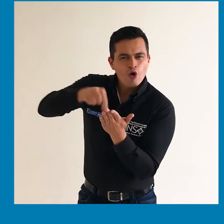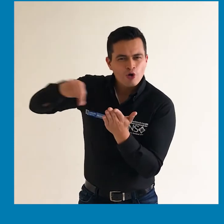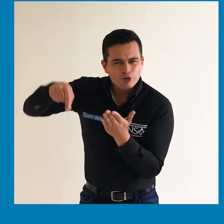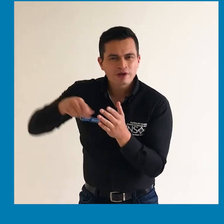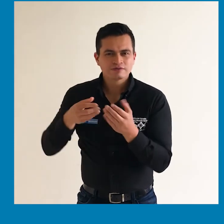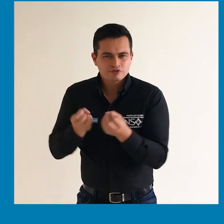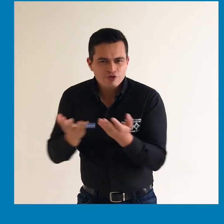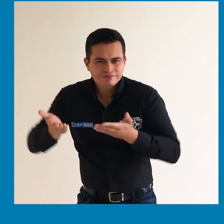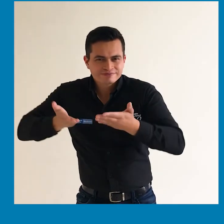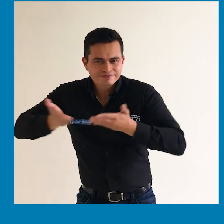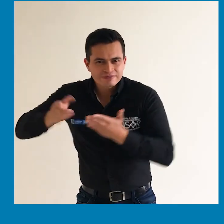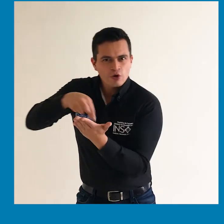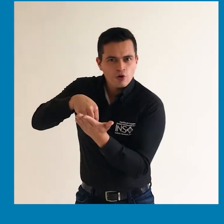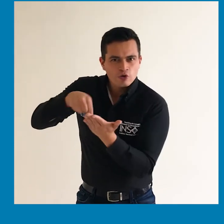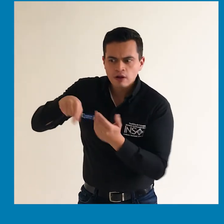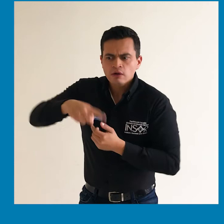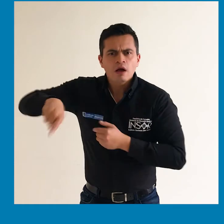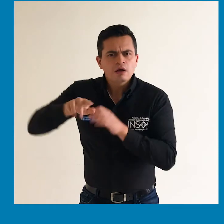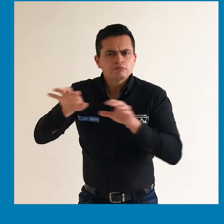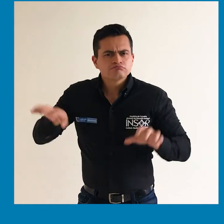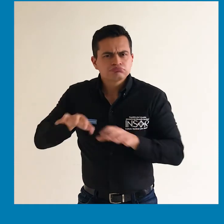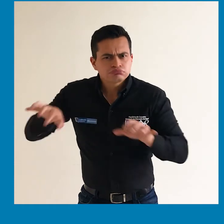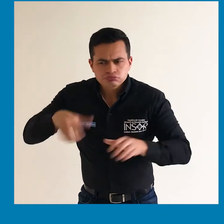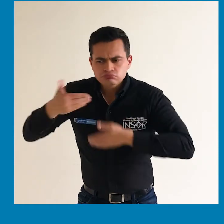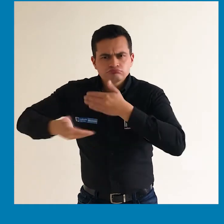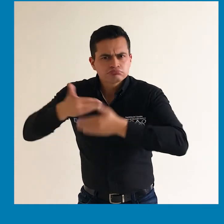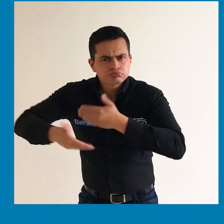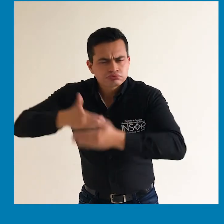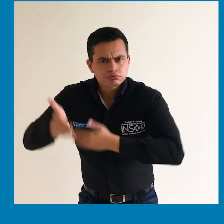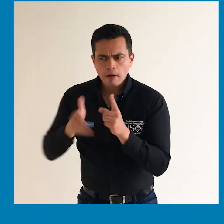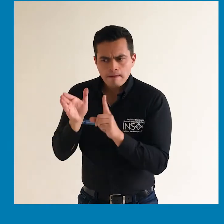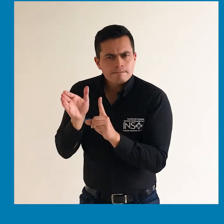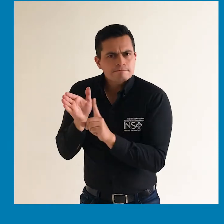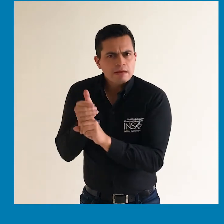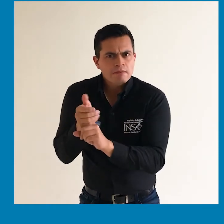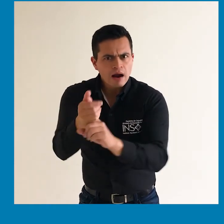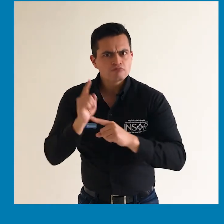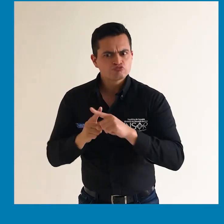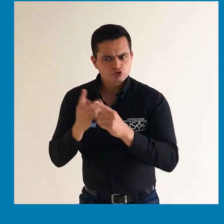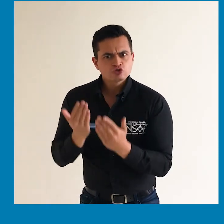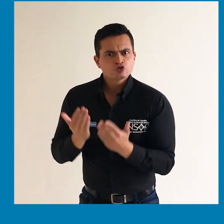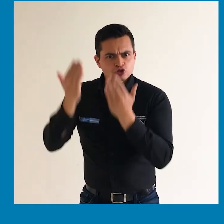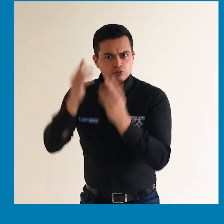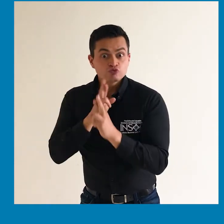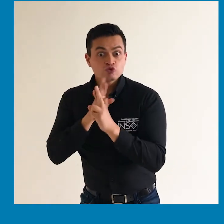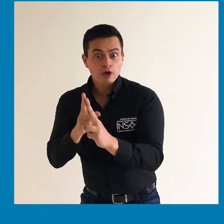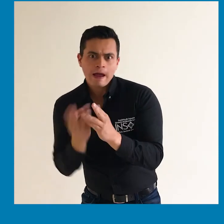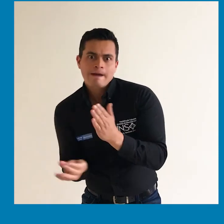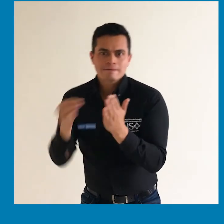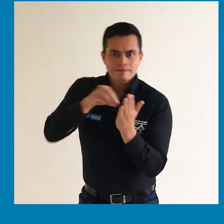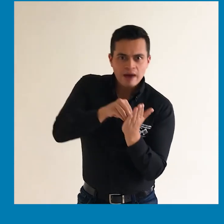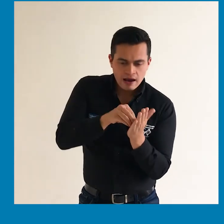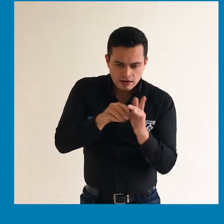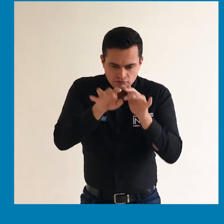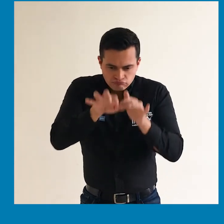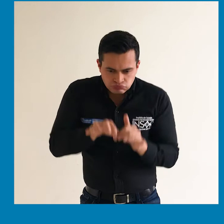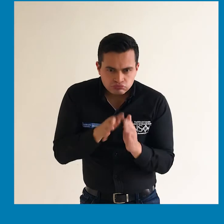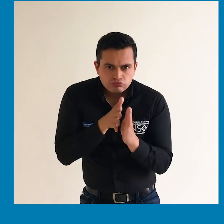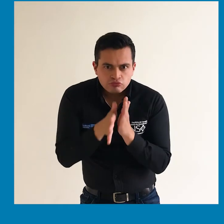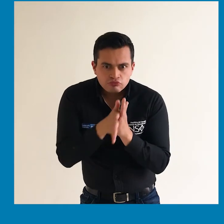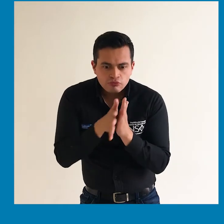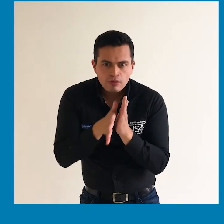un informe técnico mensual sobre la ejecución, acciones, logros y resultados obtenidos con los bienes y servicios